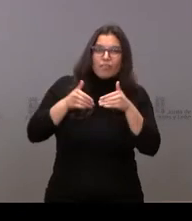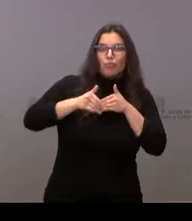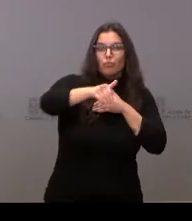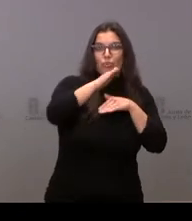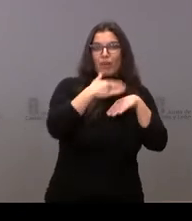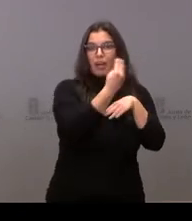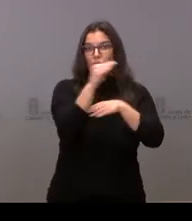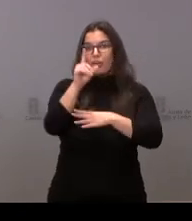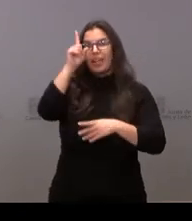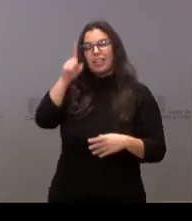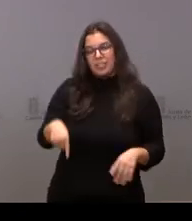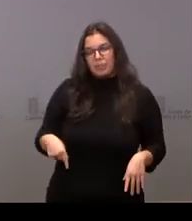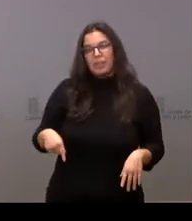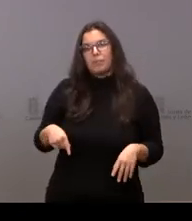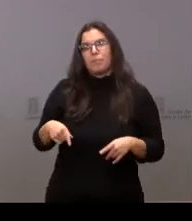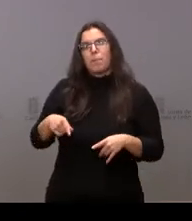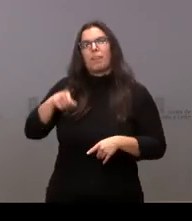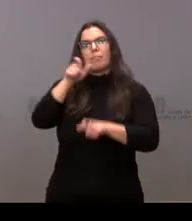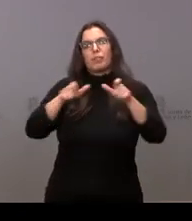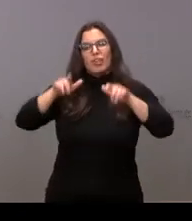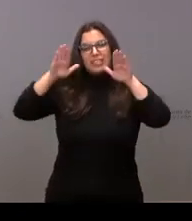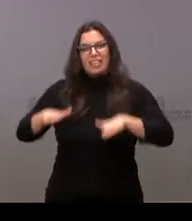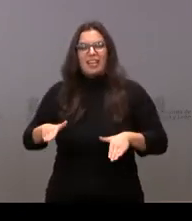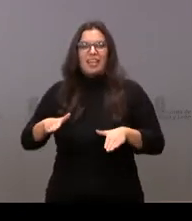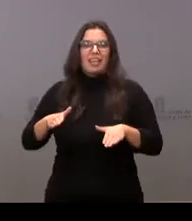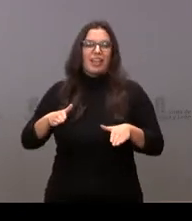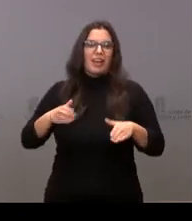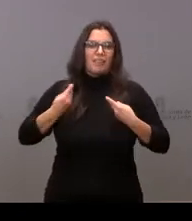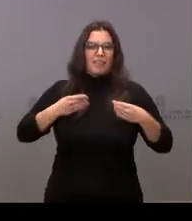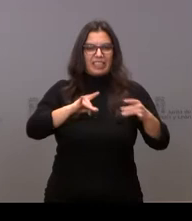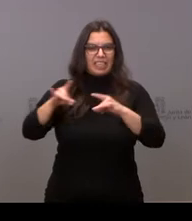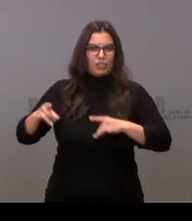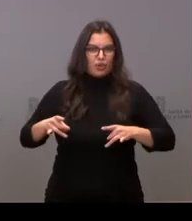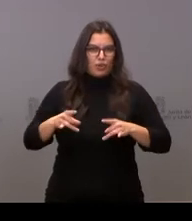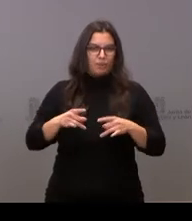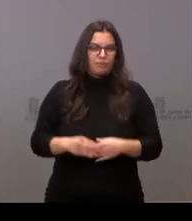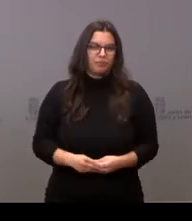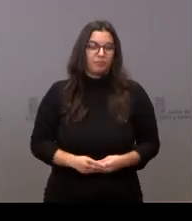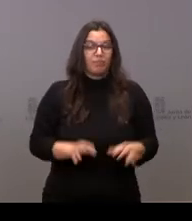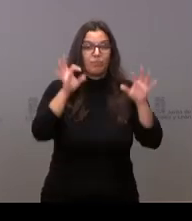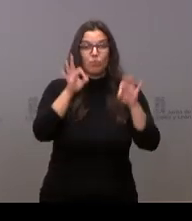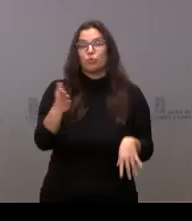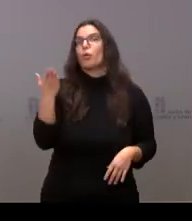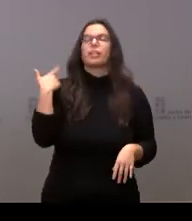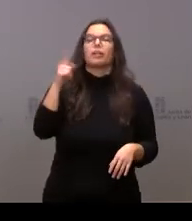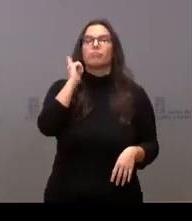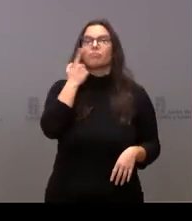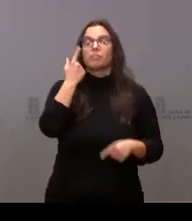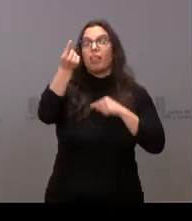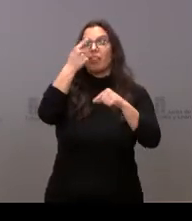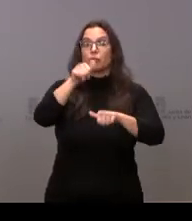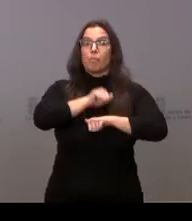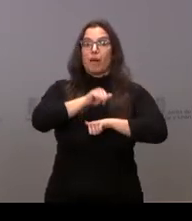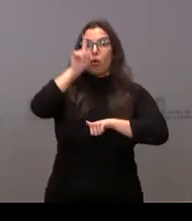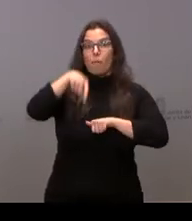y, por otro lado, también fijar población en el territorio. Precisamente ayer conocimos los datos de paro del mes